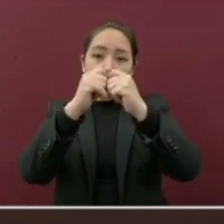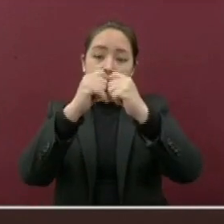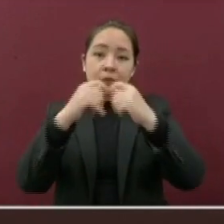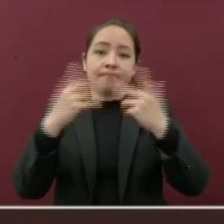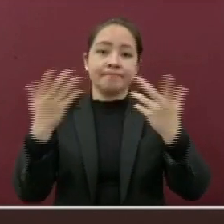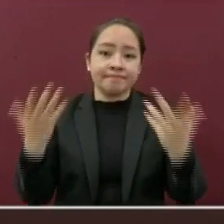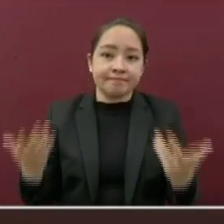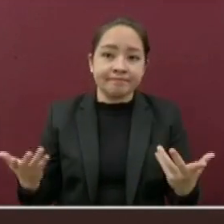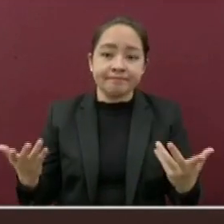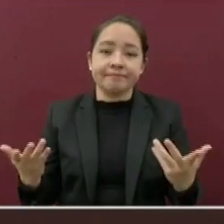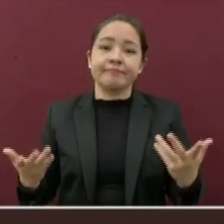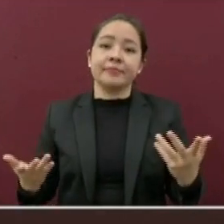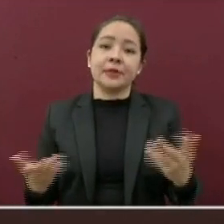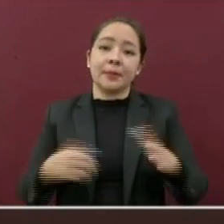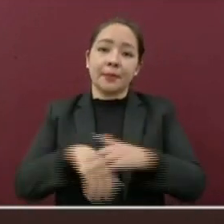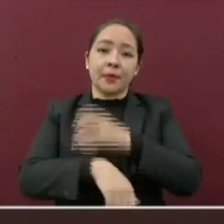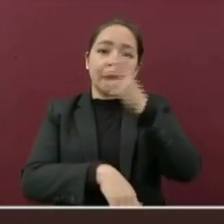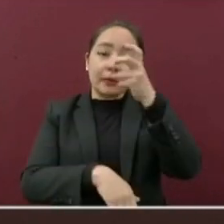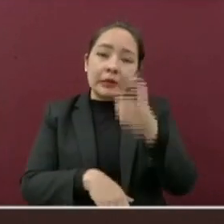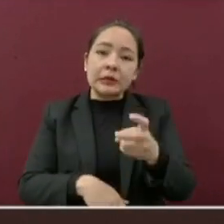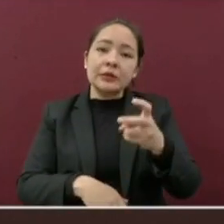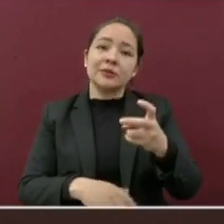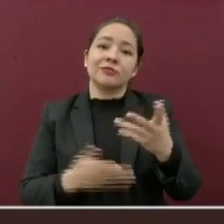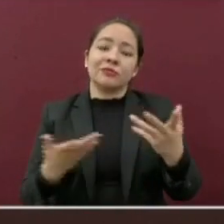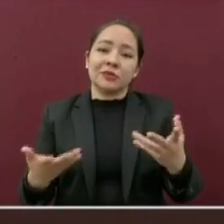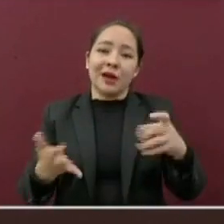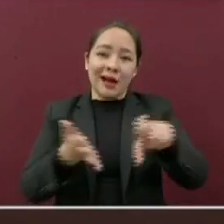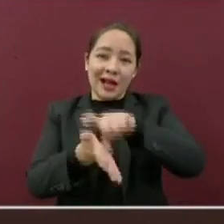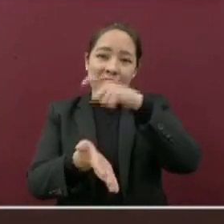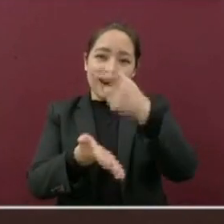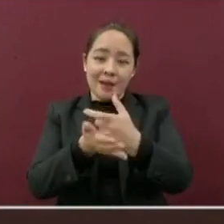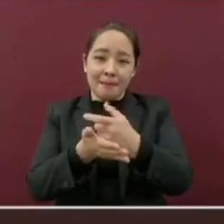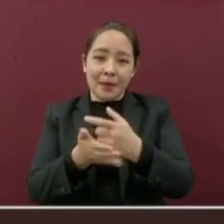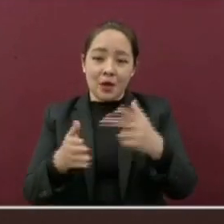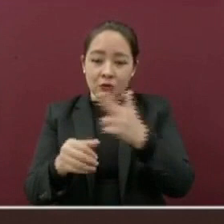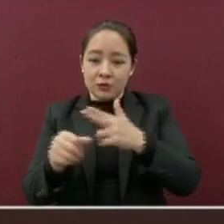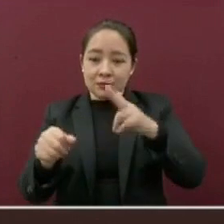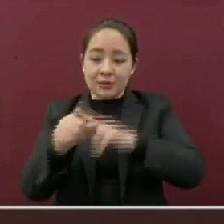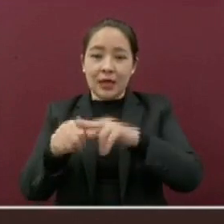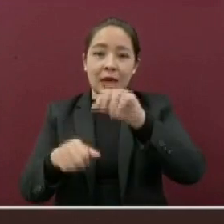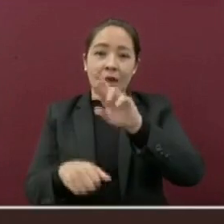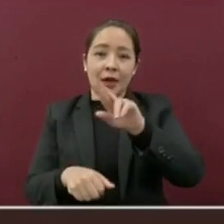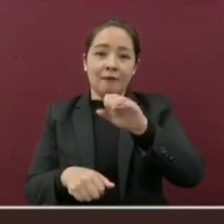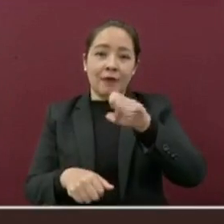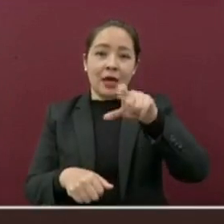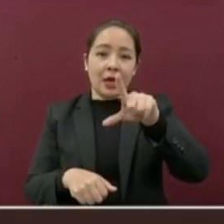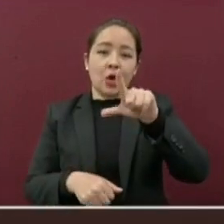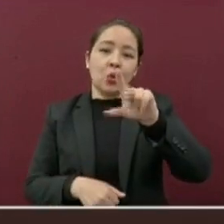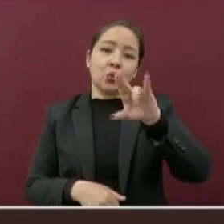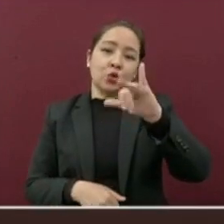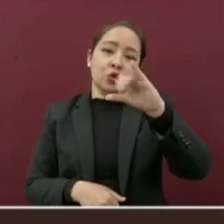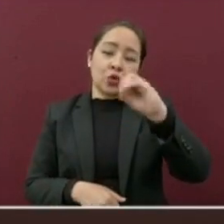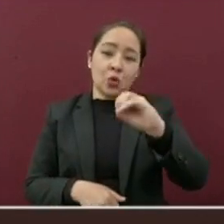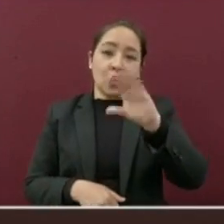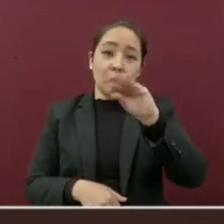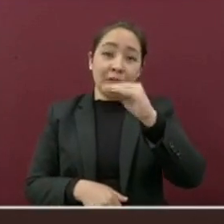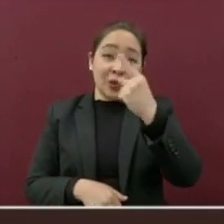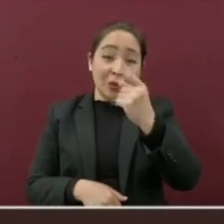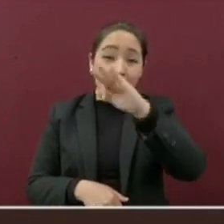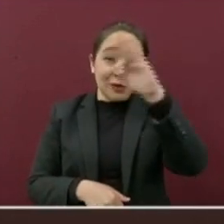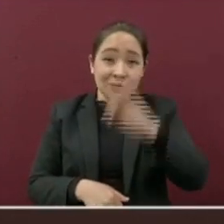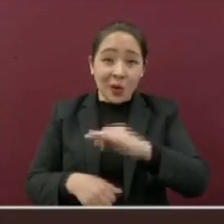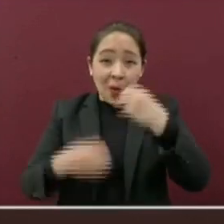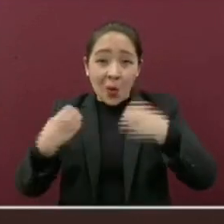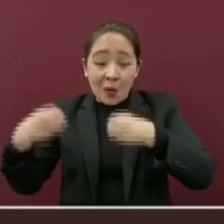consecuencia, en Jalapa, el hospital Rafael Lucio tiene 91% de ocupación y Poza